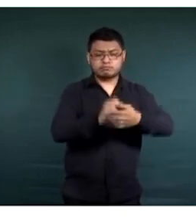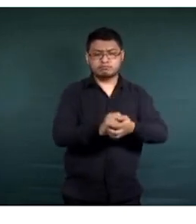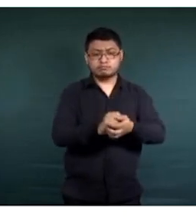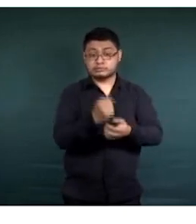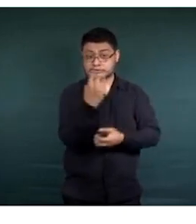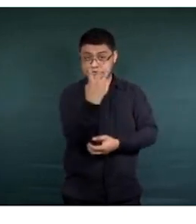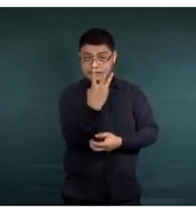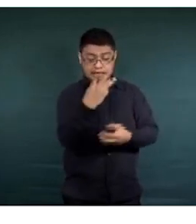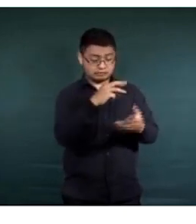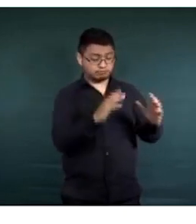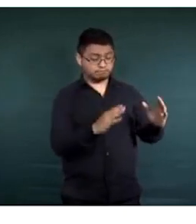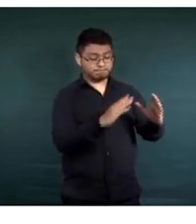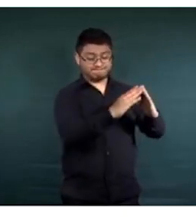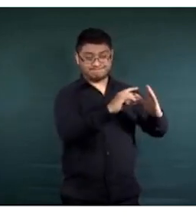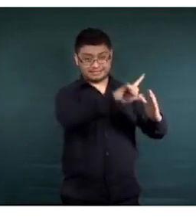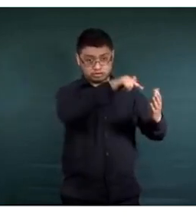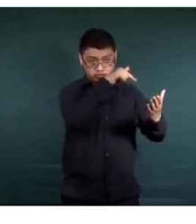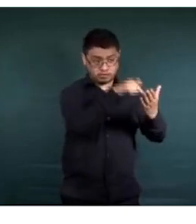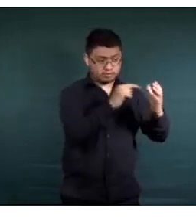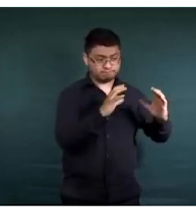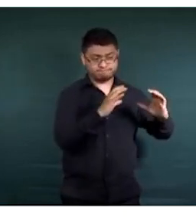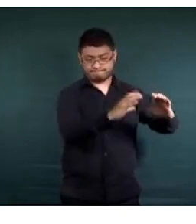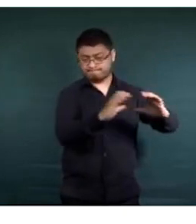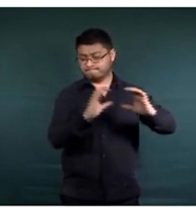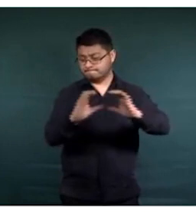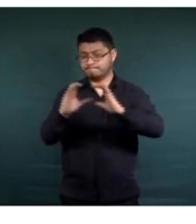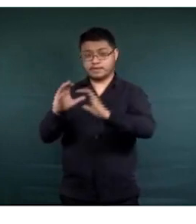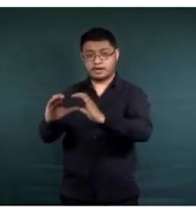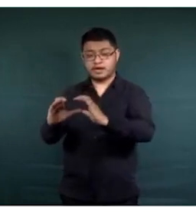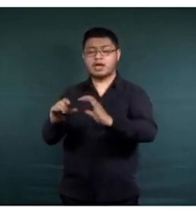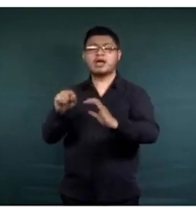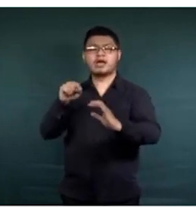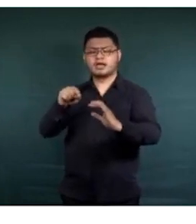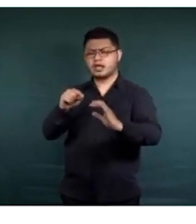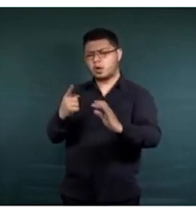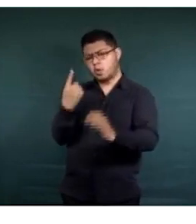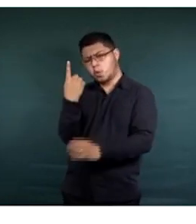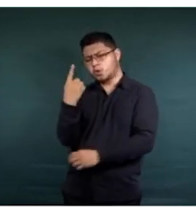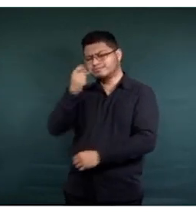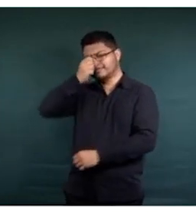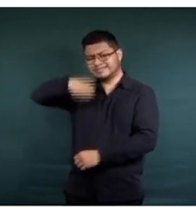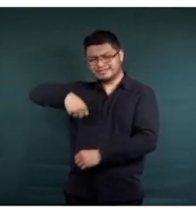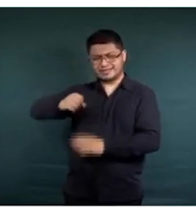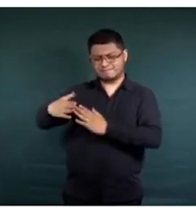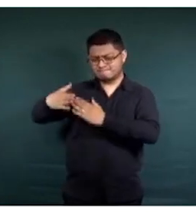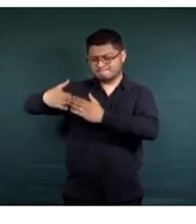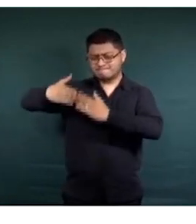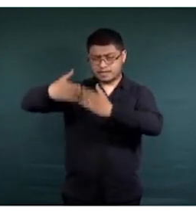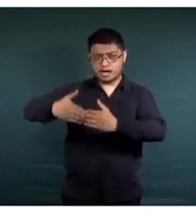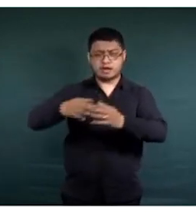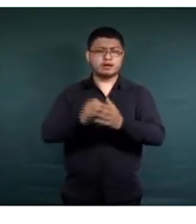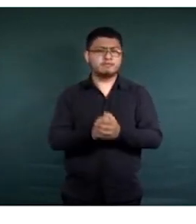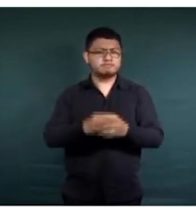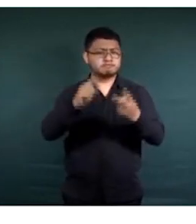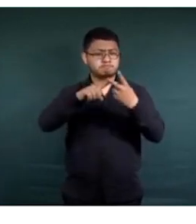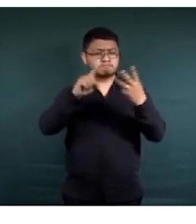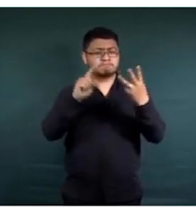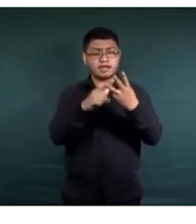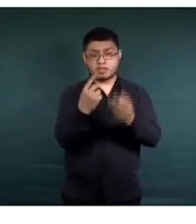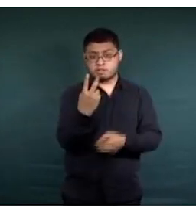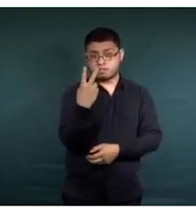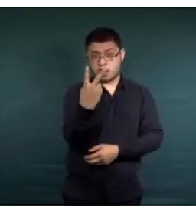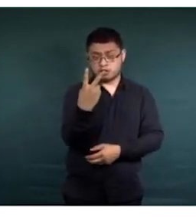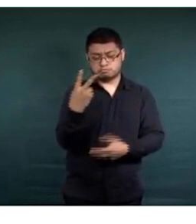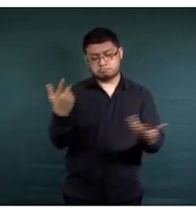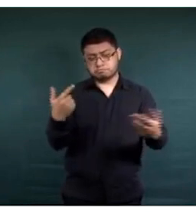Secretaría de la Defensa, una de la Secretaría de Marina, dos del Insabi, dos del Issste,